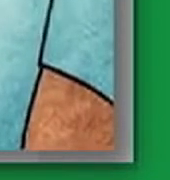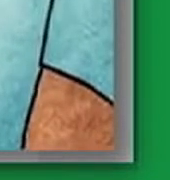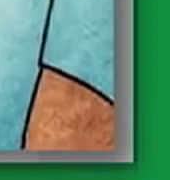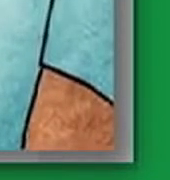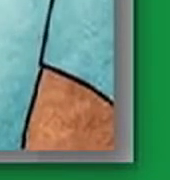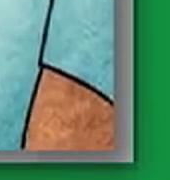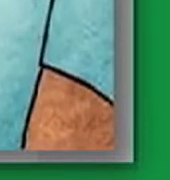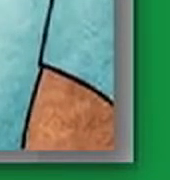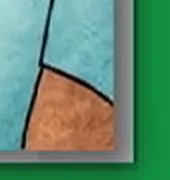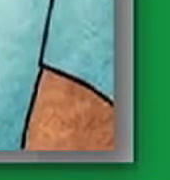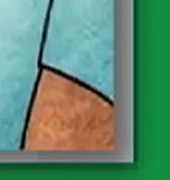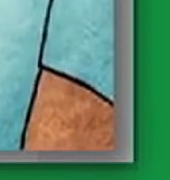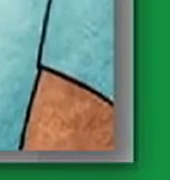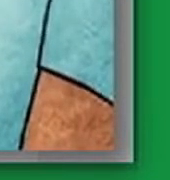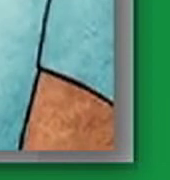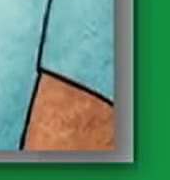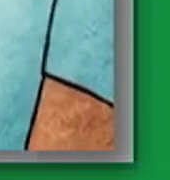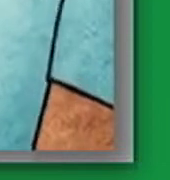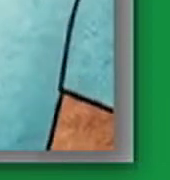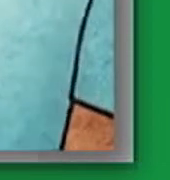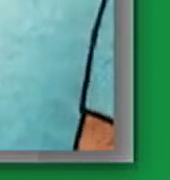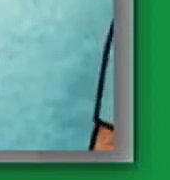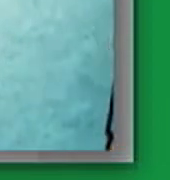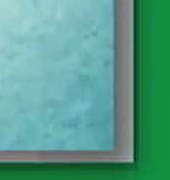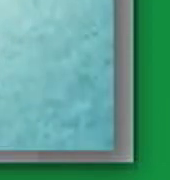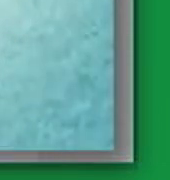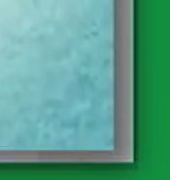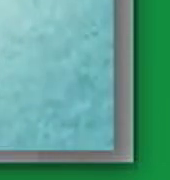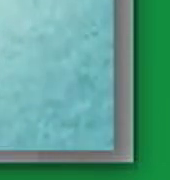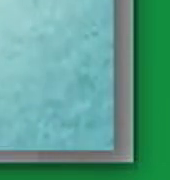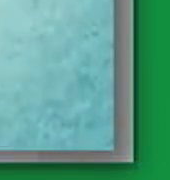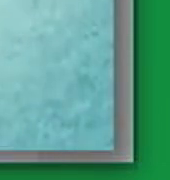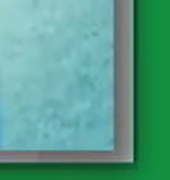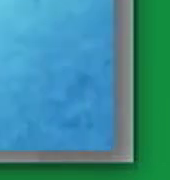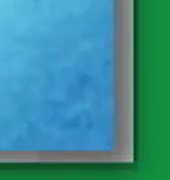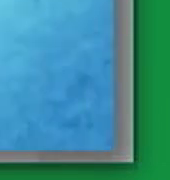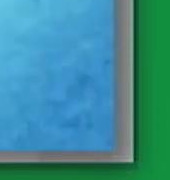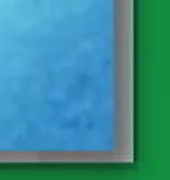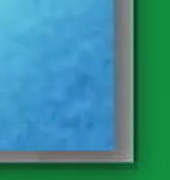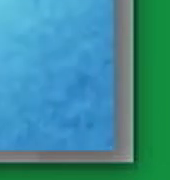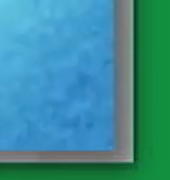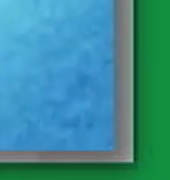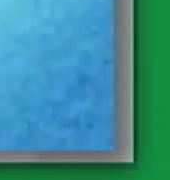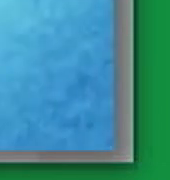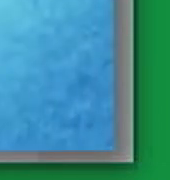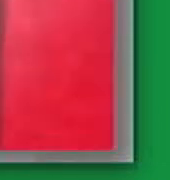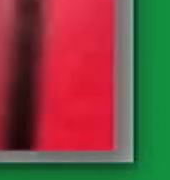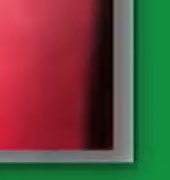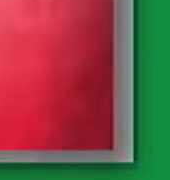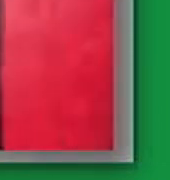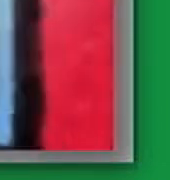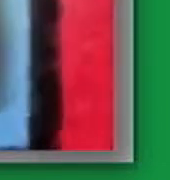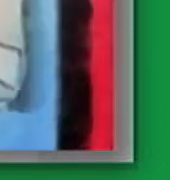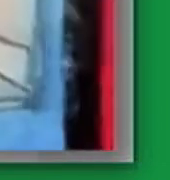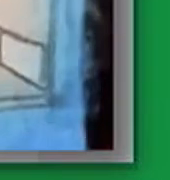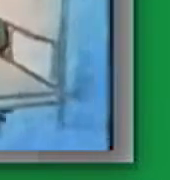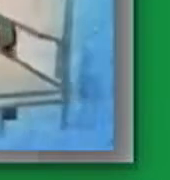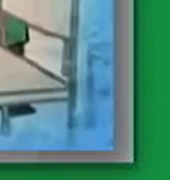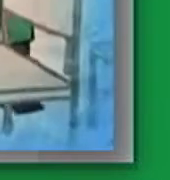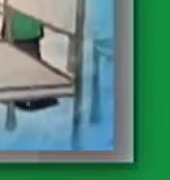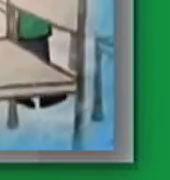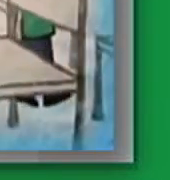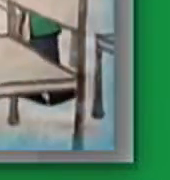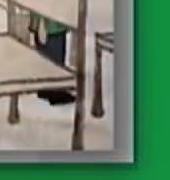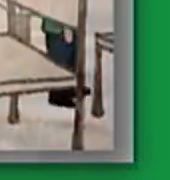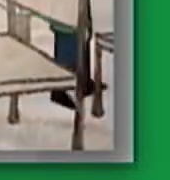por la manera que actúan Y con sus besos y abrazos me siento mejor también Otras que puedo